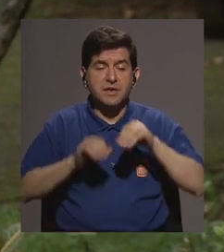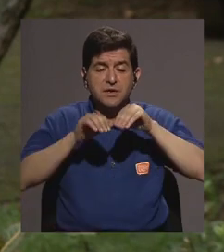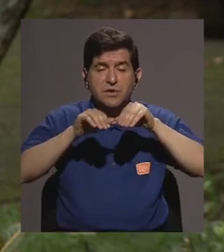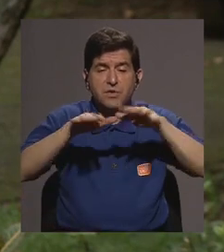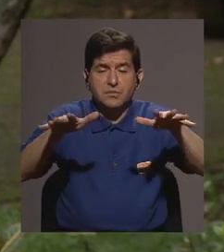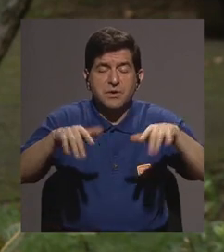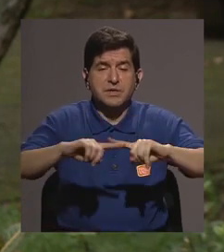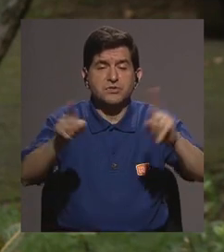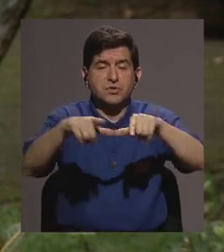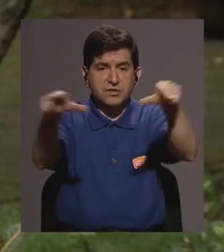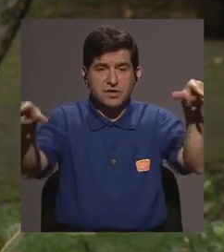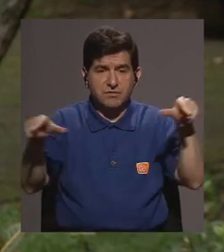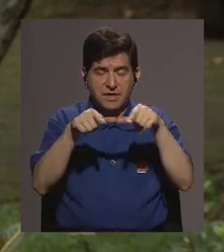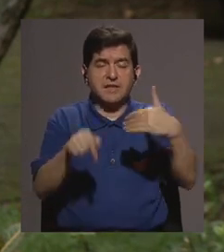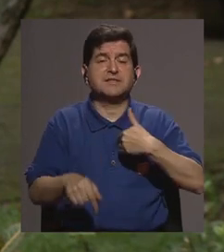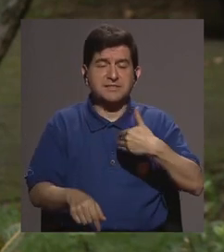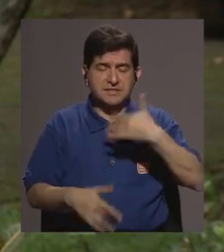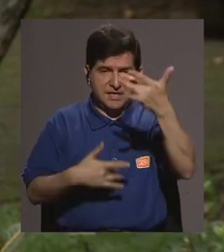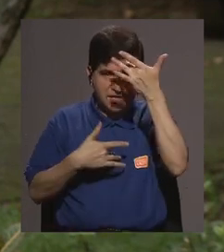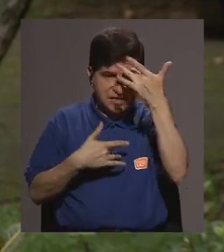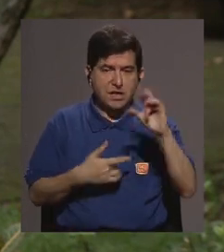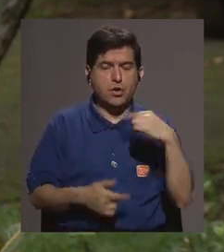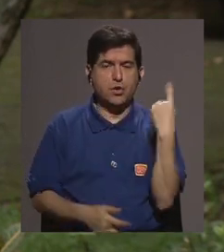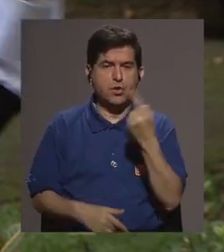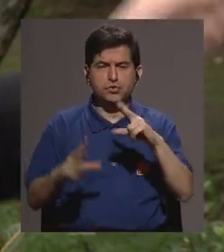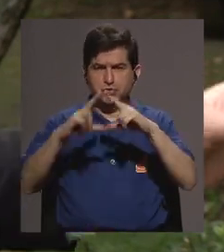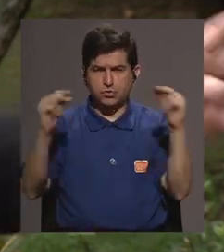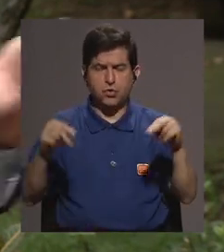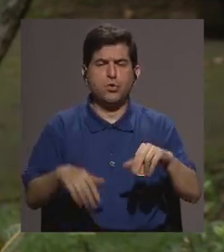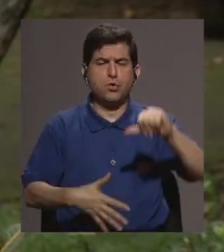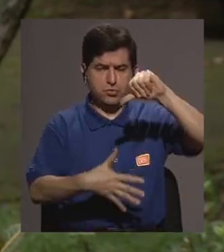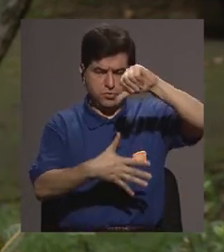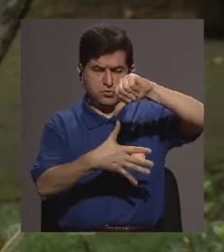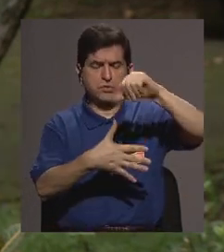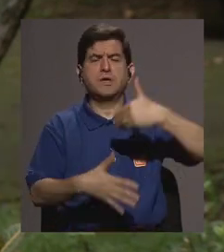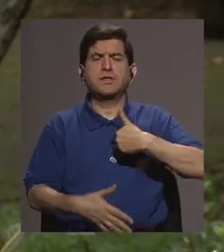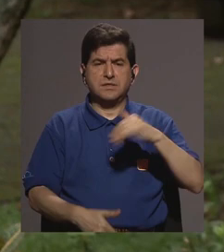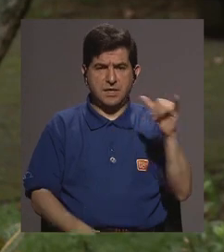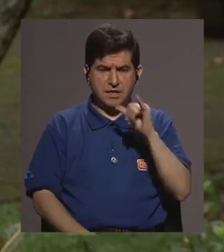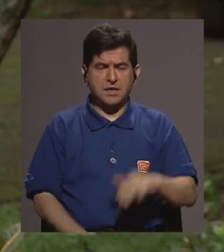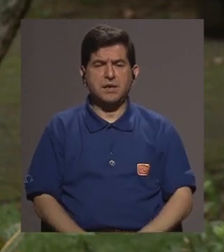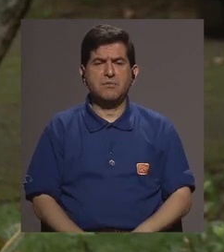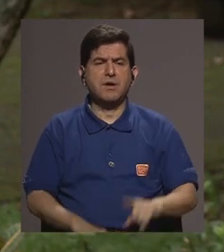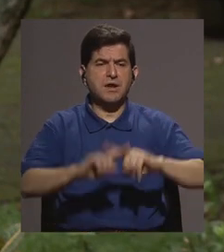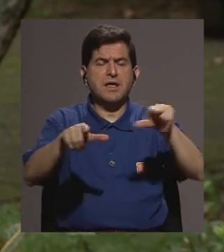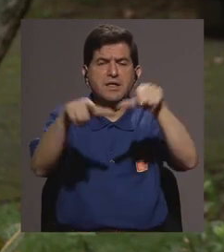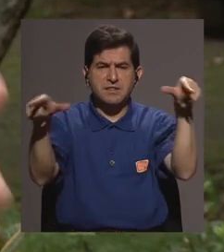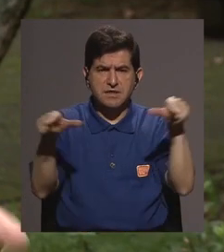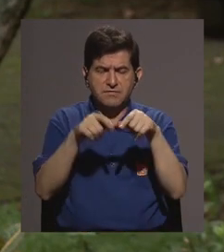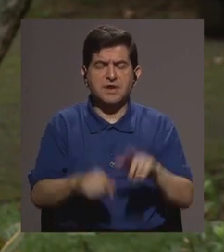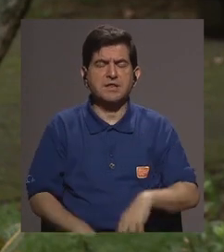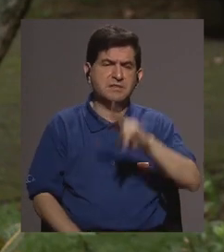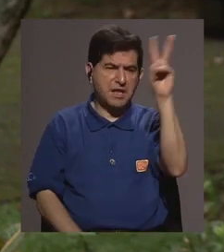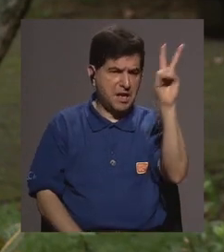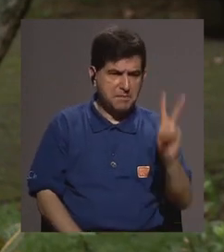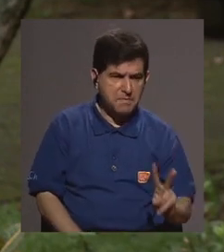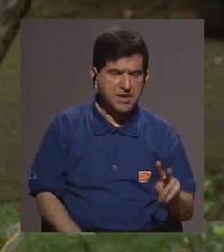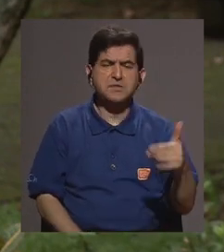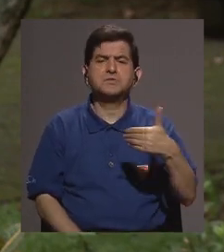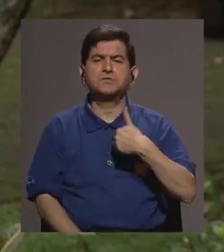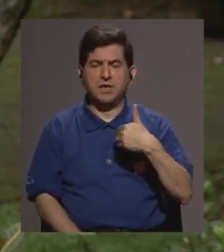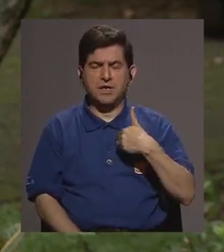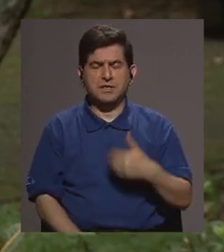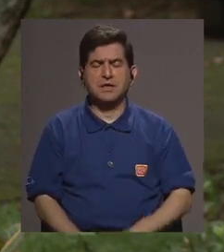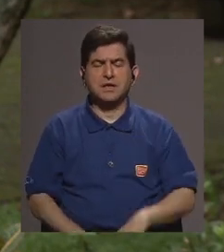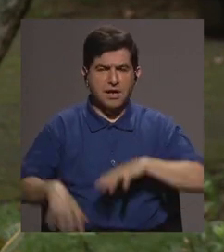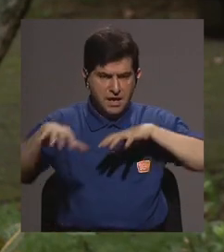migración de zonas con transmisión no solamente en Nicaragua en Sudamérica también que tiene transmisión de malaria en algunos lugares el tema de Venezuela que también tiene